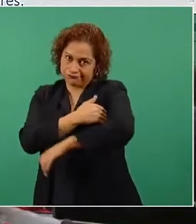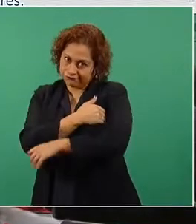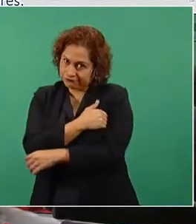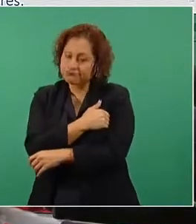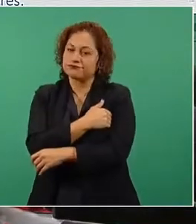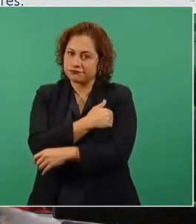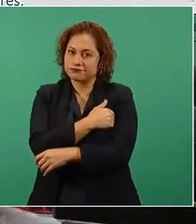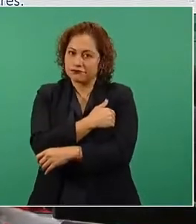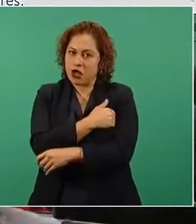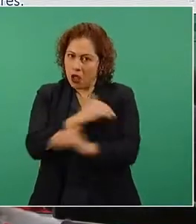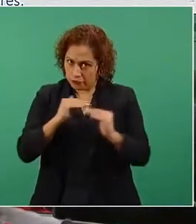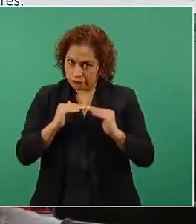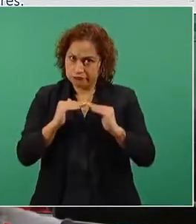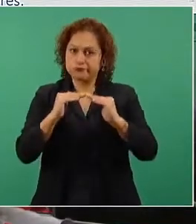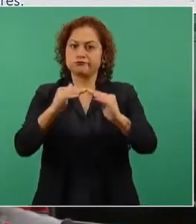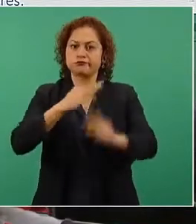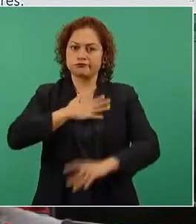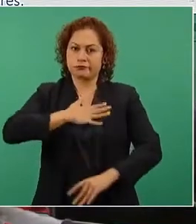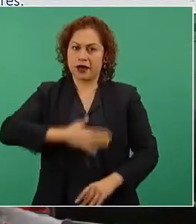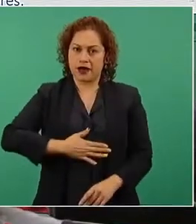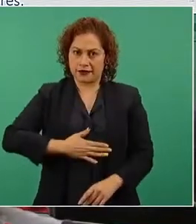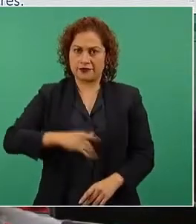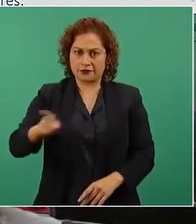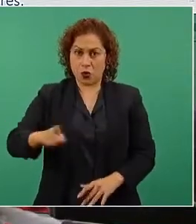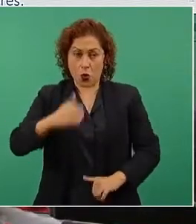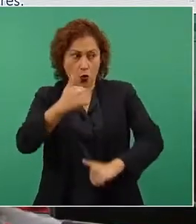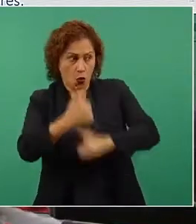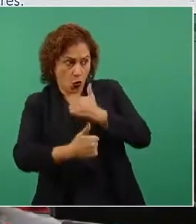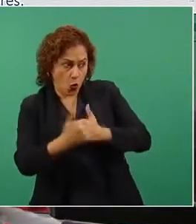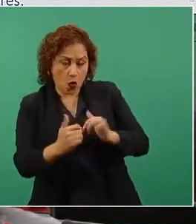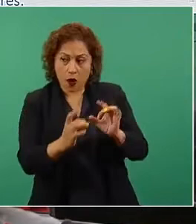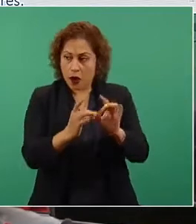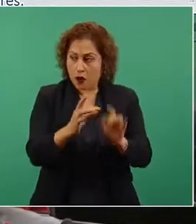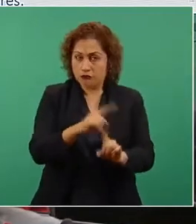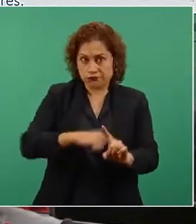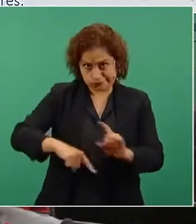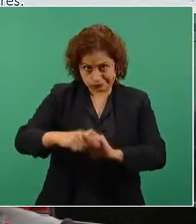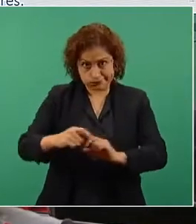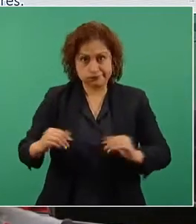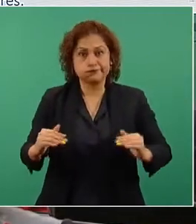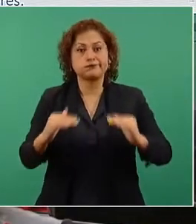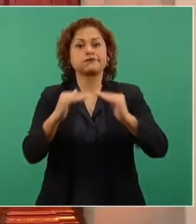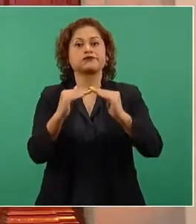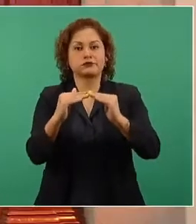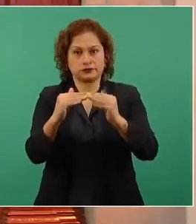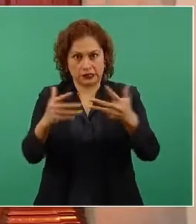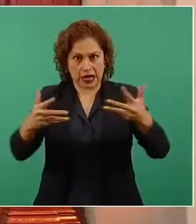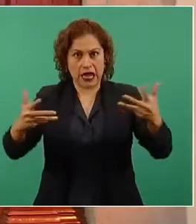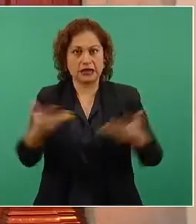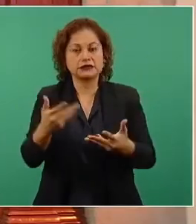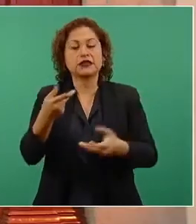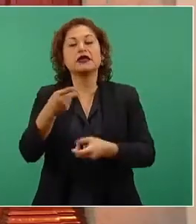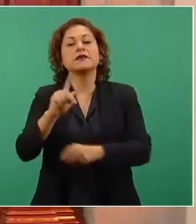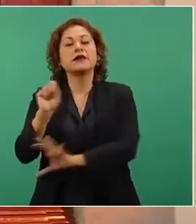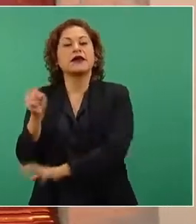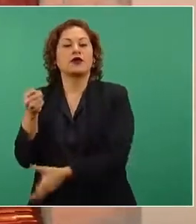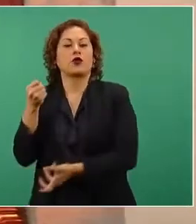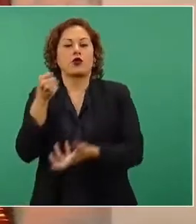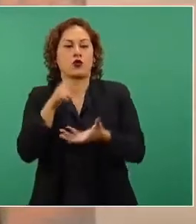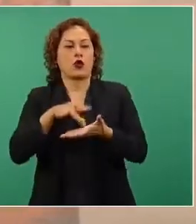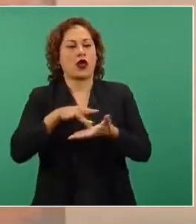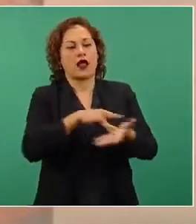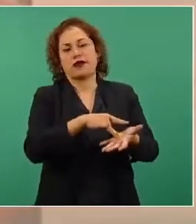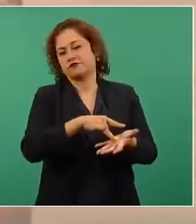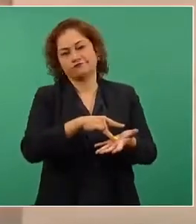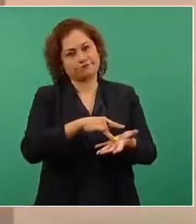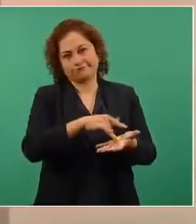dicen, dijo el licenciado Bar de la libre concurrencia y competencia, pues vamos a ponerlo en práctica, pero ya sin subsidios, ya no puede ser